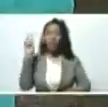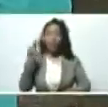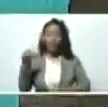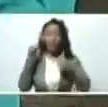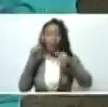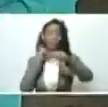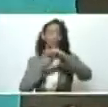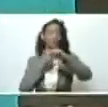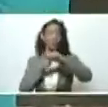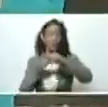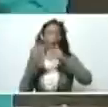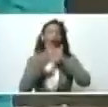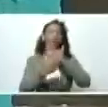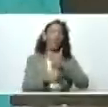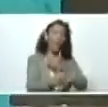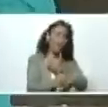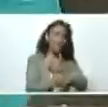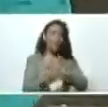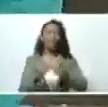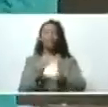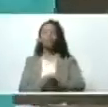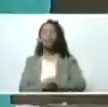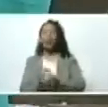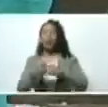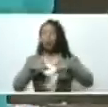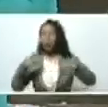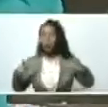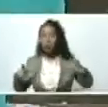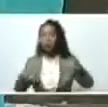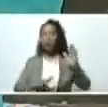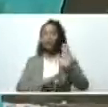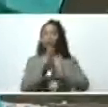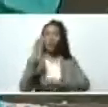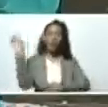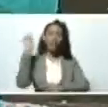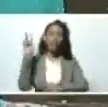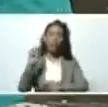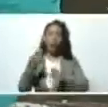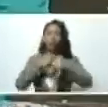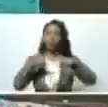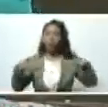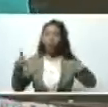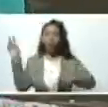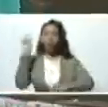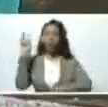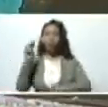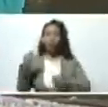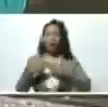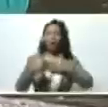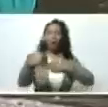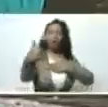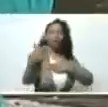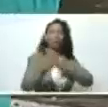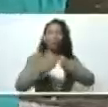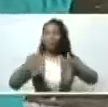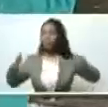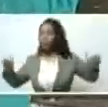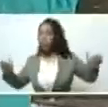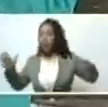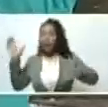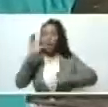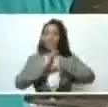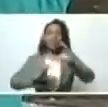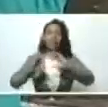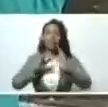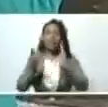positivo en avance en adelanto en crecimiento Venezuela crece Venezuela se expande y con la ciencia y la